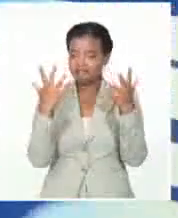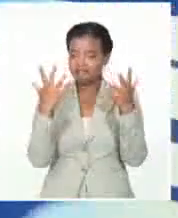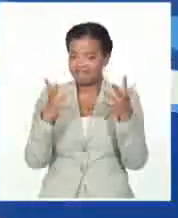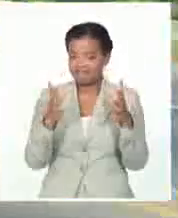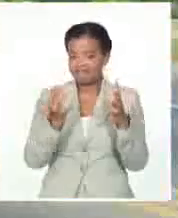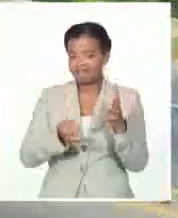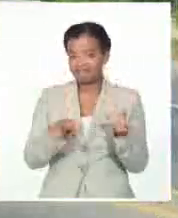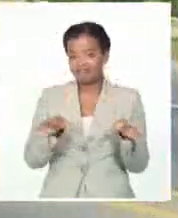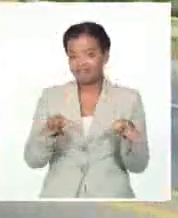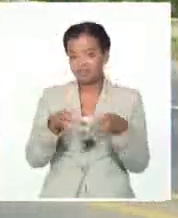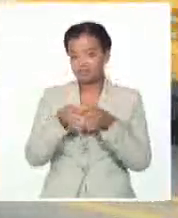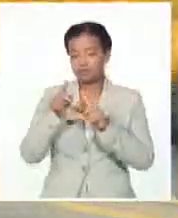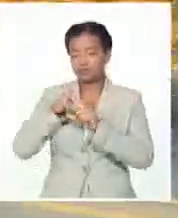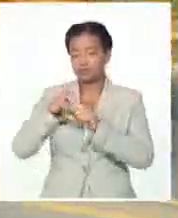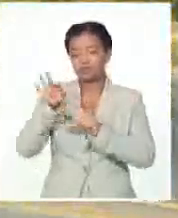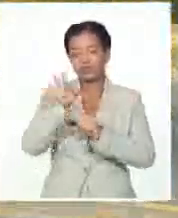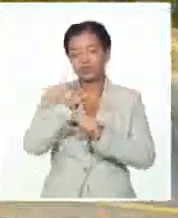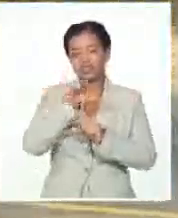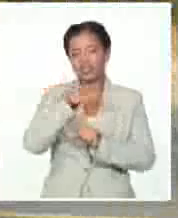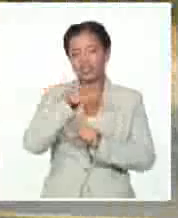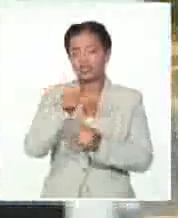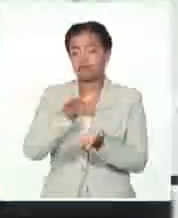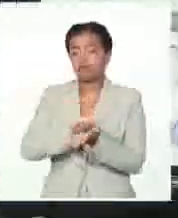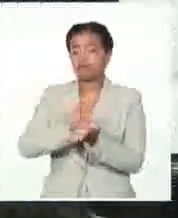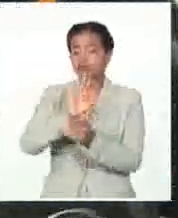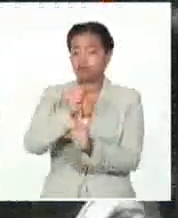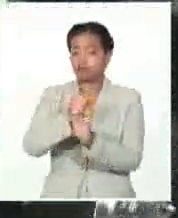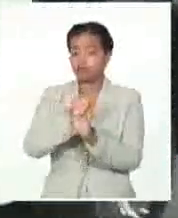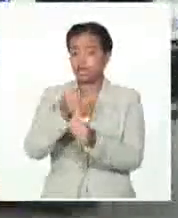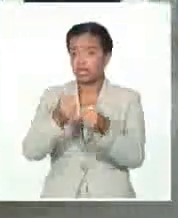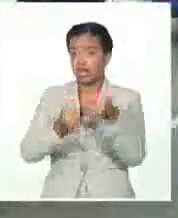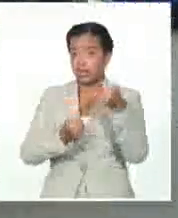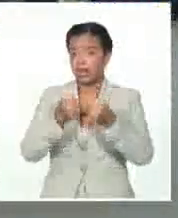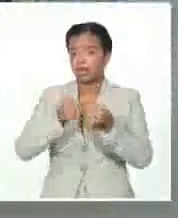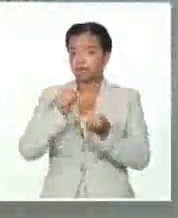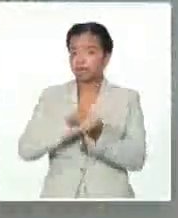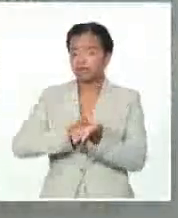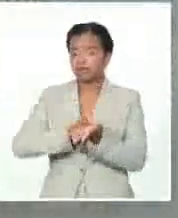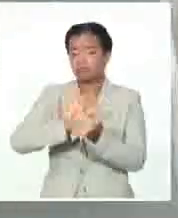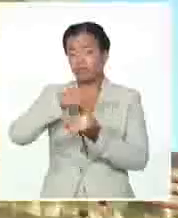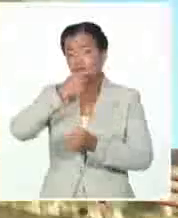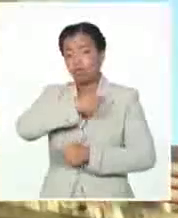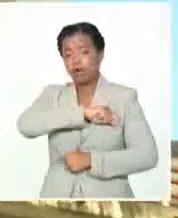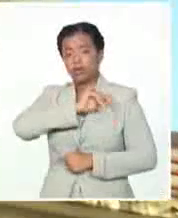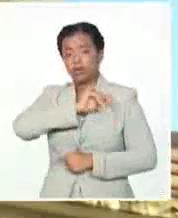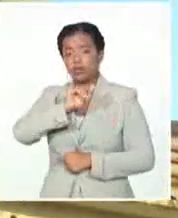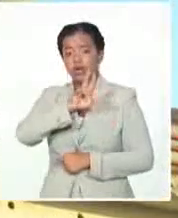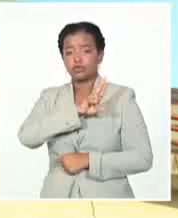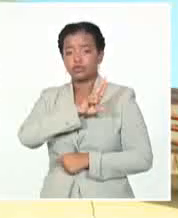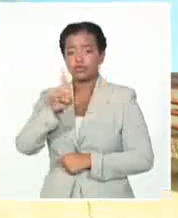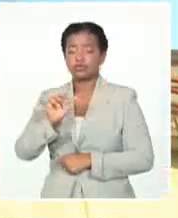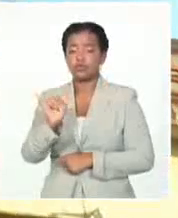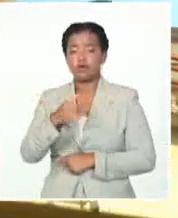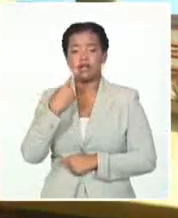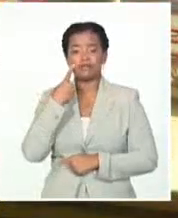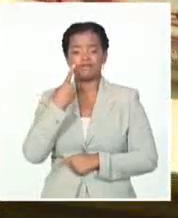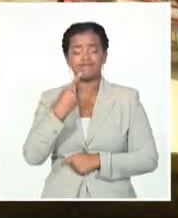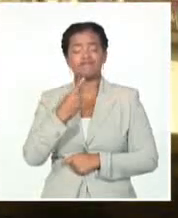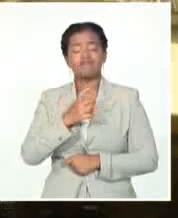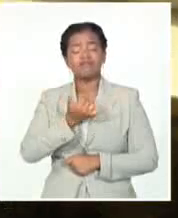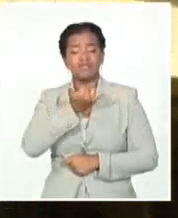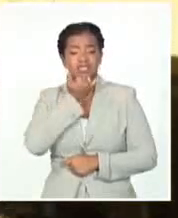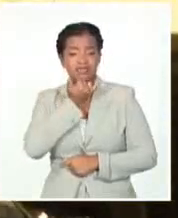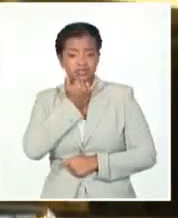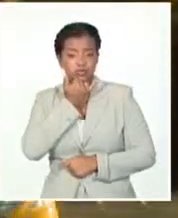con un tuit en el que destacó el compromiso de estos trabajadores con el pueblo y la revolución. También reconoció las dificultades que enfrenta el sector